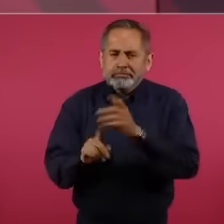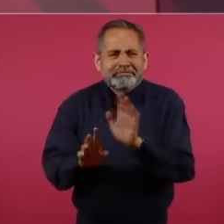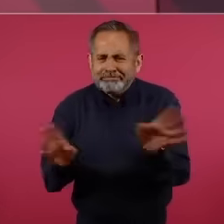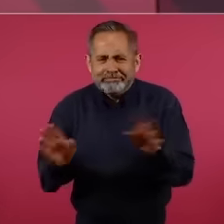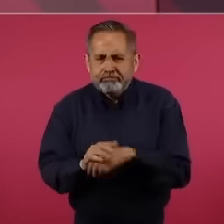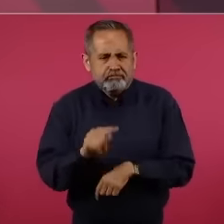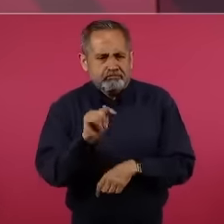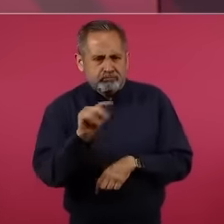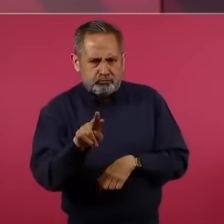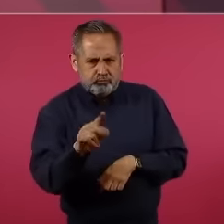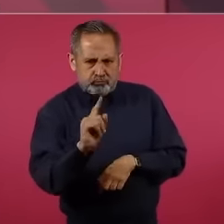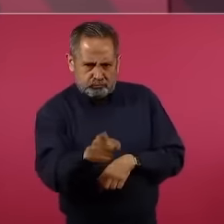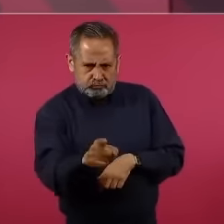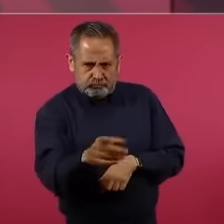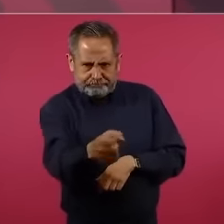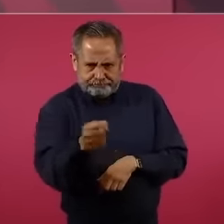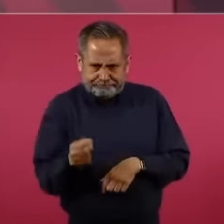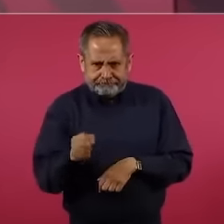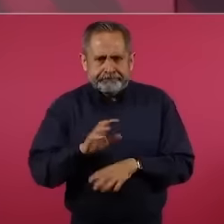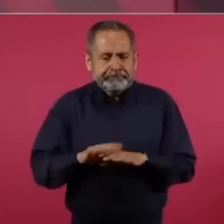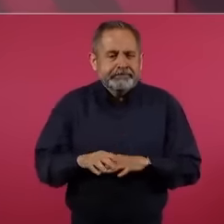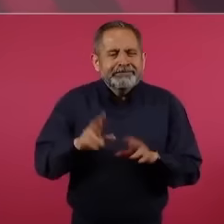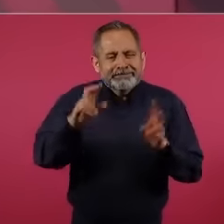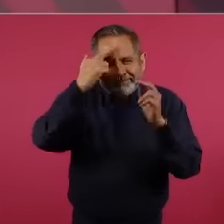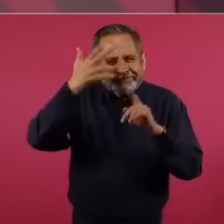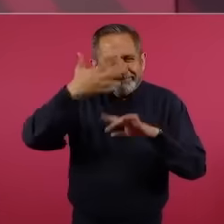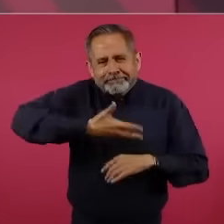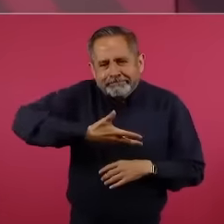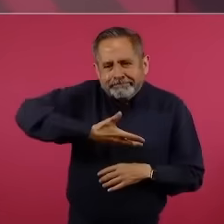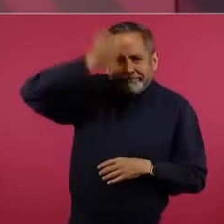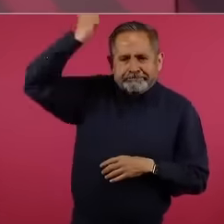el tapado o tapada,